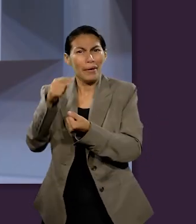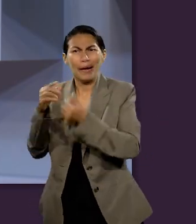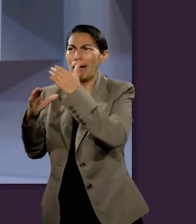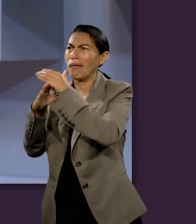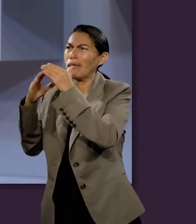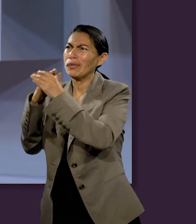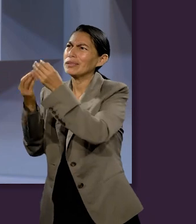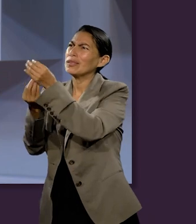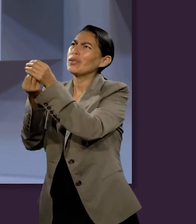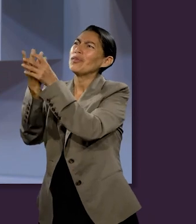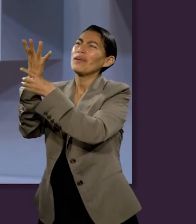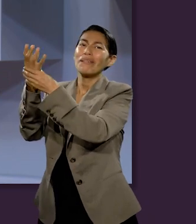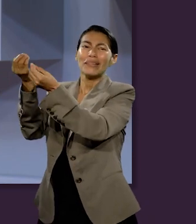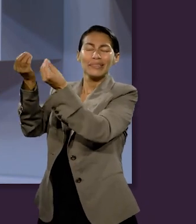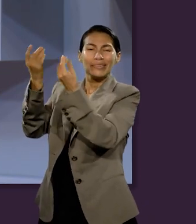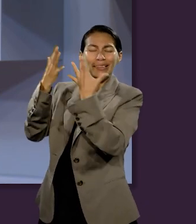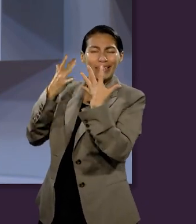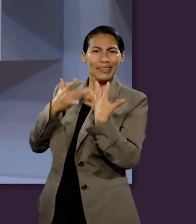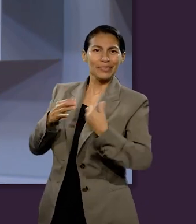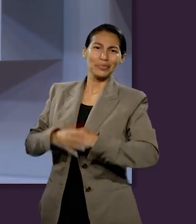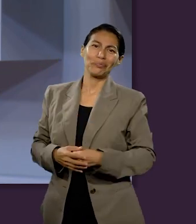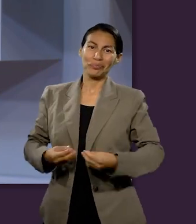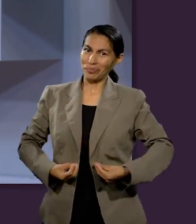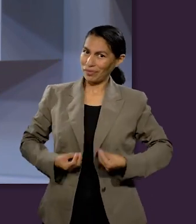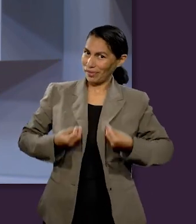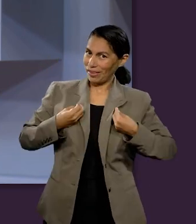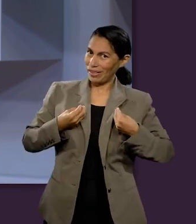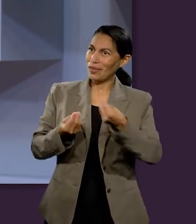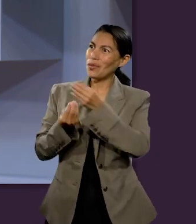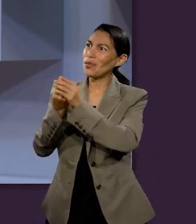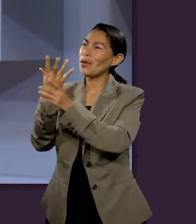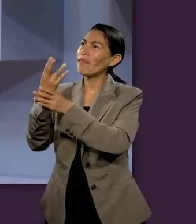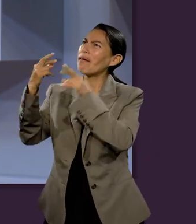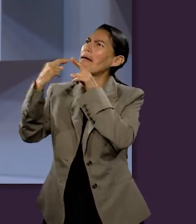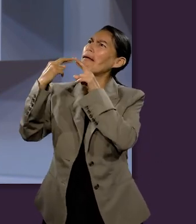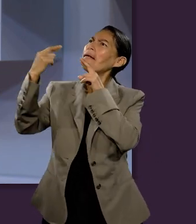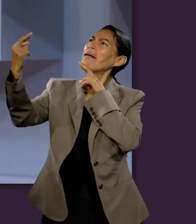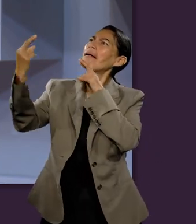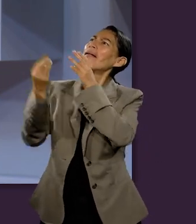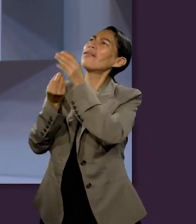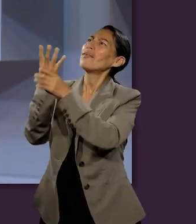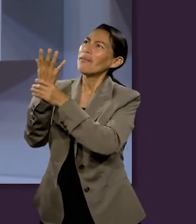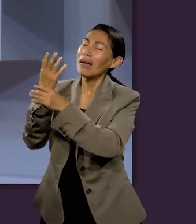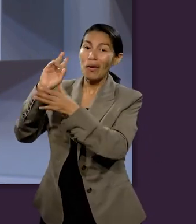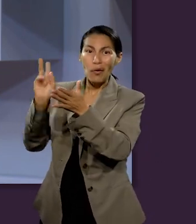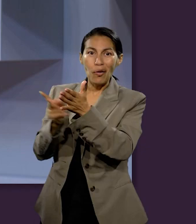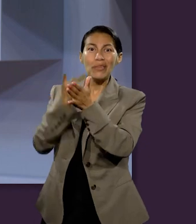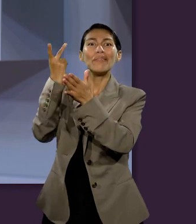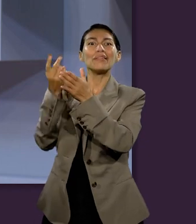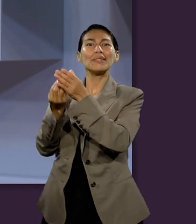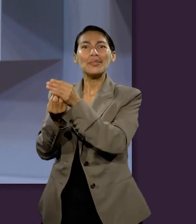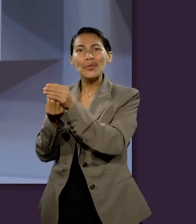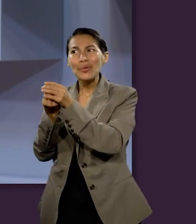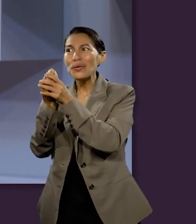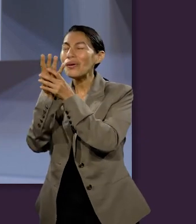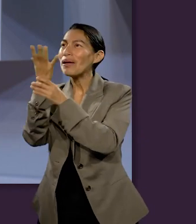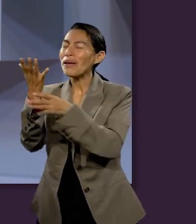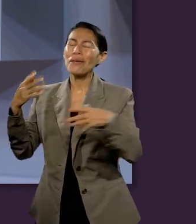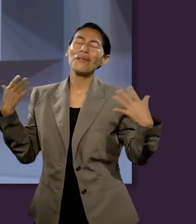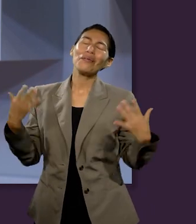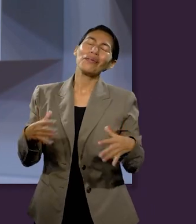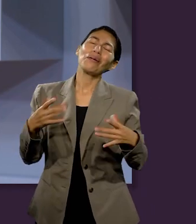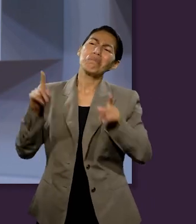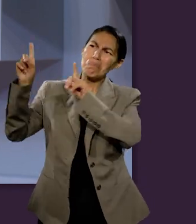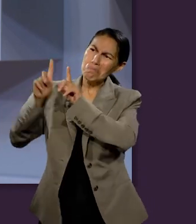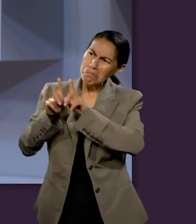para ofrecernos cosas nuevas como vimos, una vida nueva, una relación nueva con Él para empezar